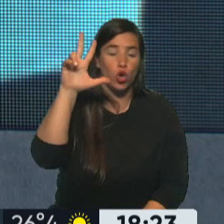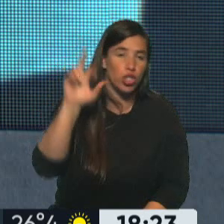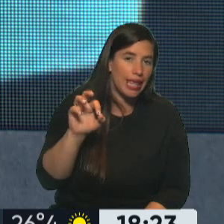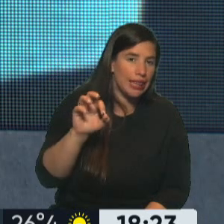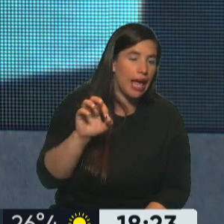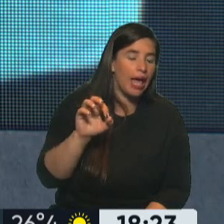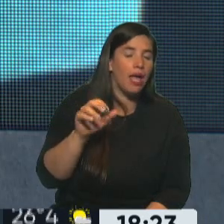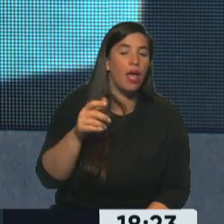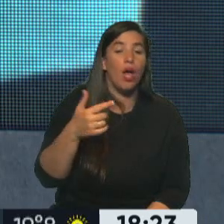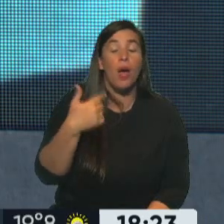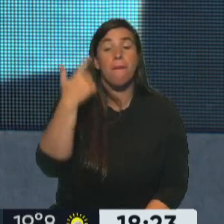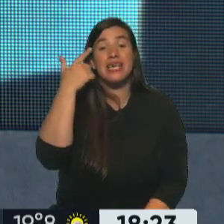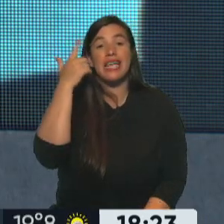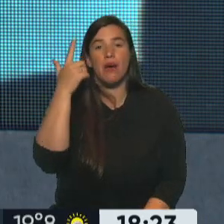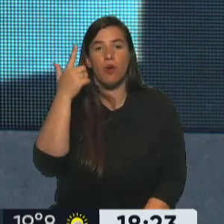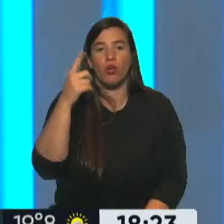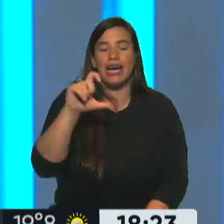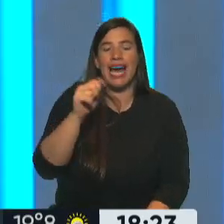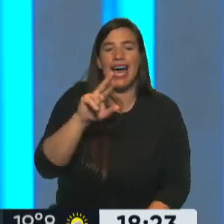podemos pensar en Amaya.